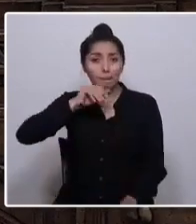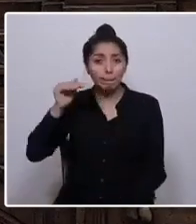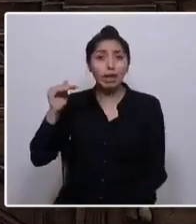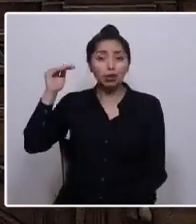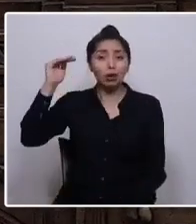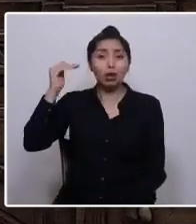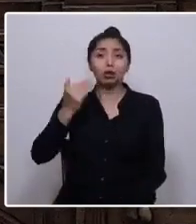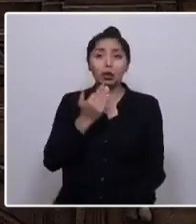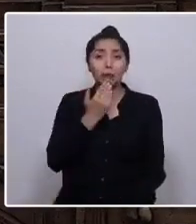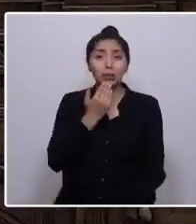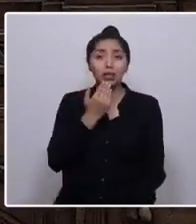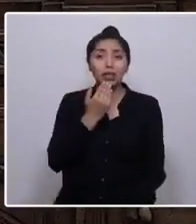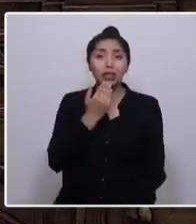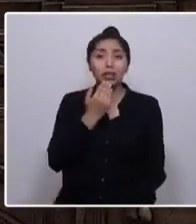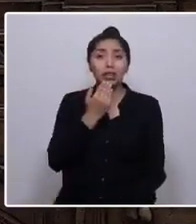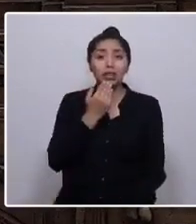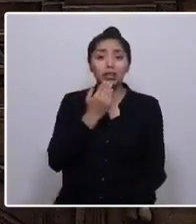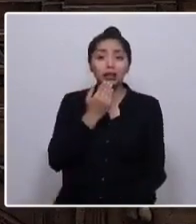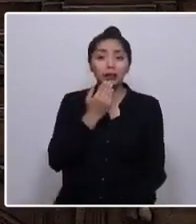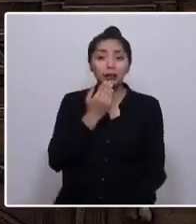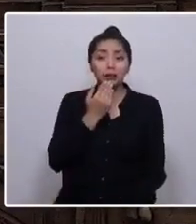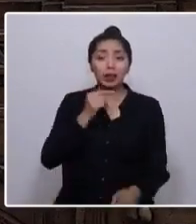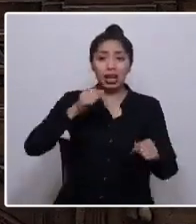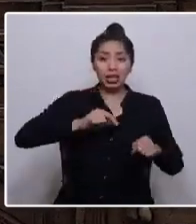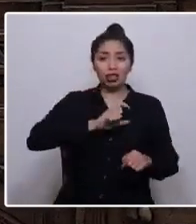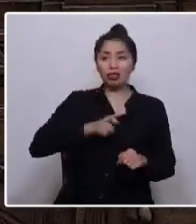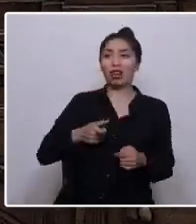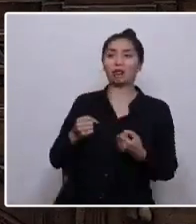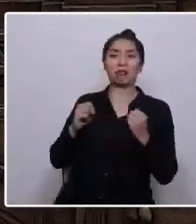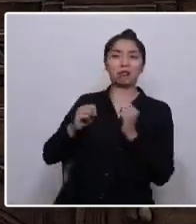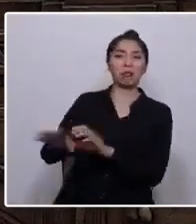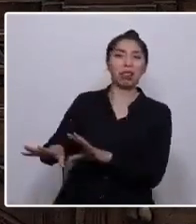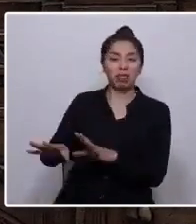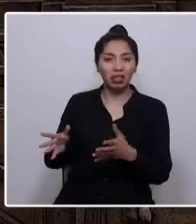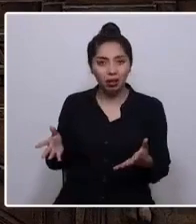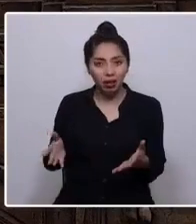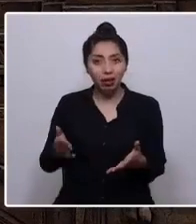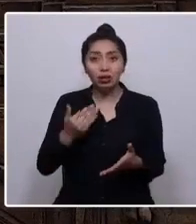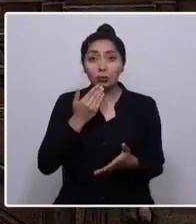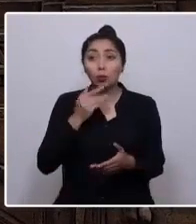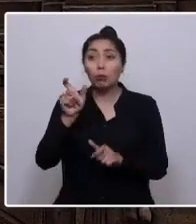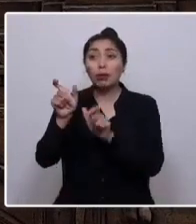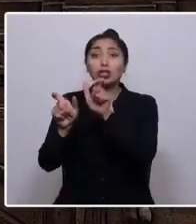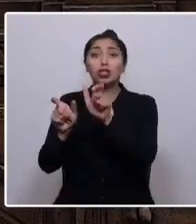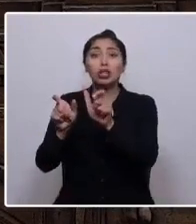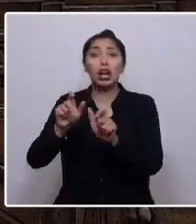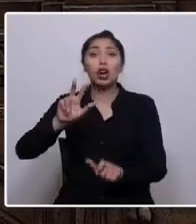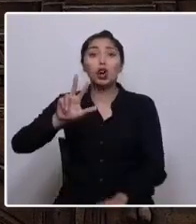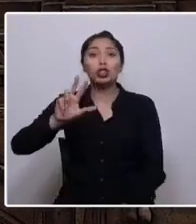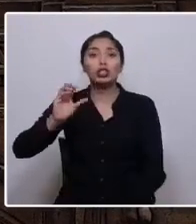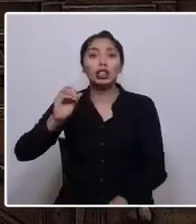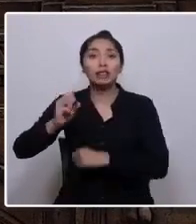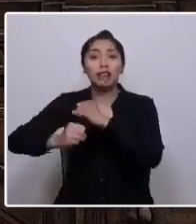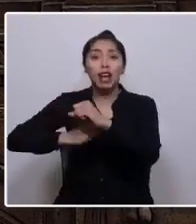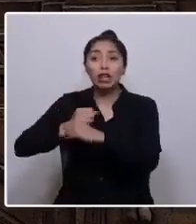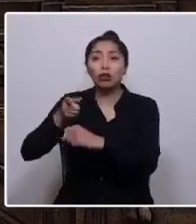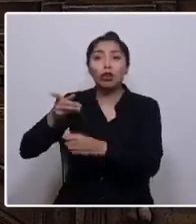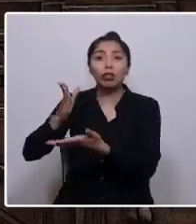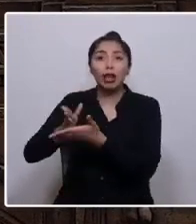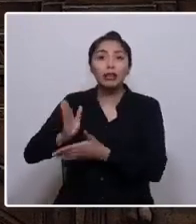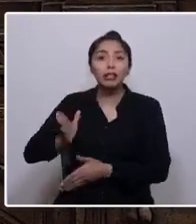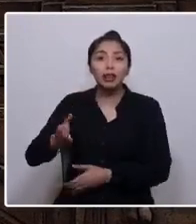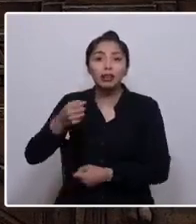que las desechó, muchas gracias. Y romantiza que una persona de 80 años tenga que seguir trabajando para